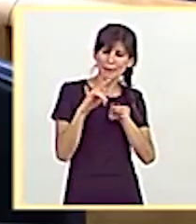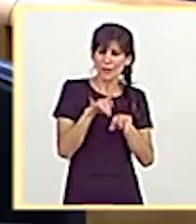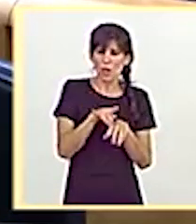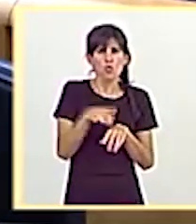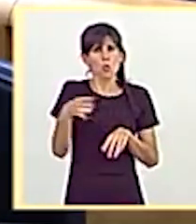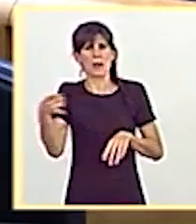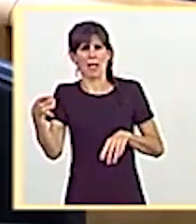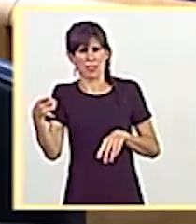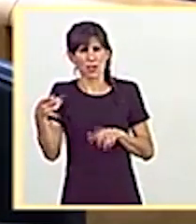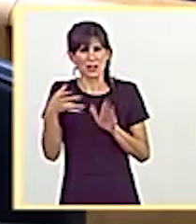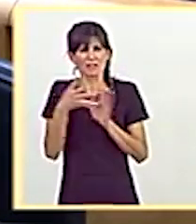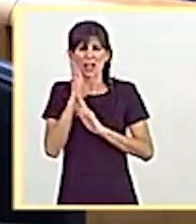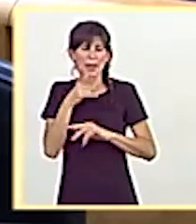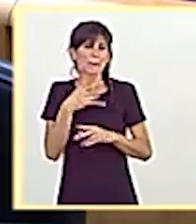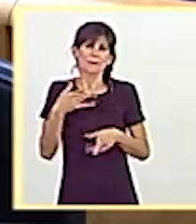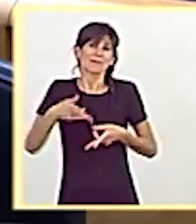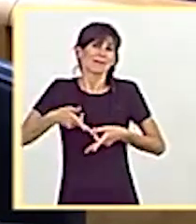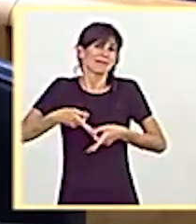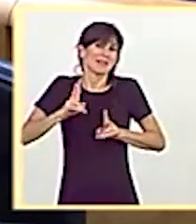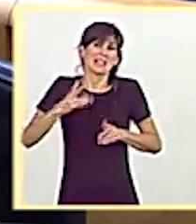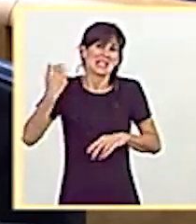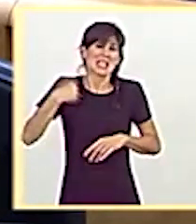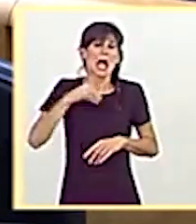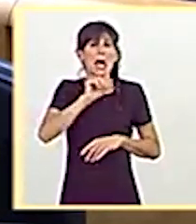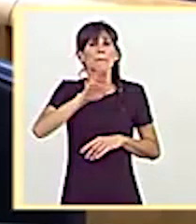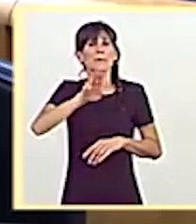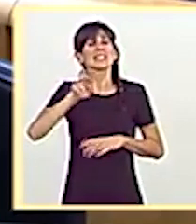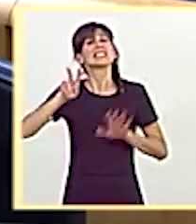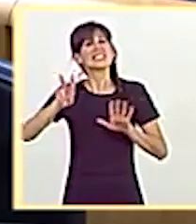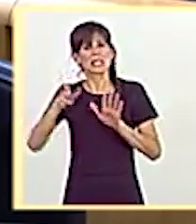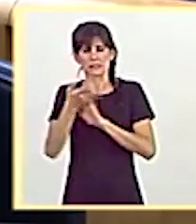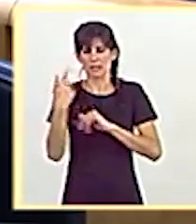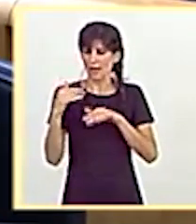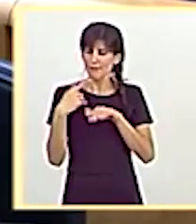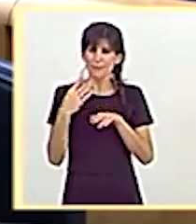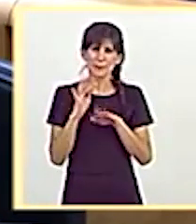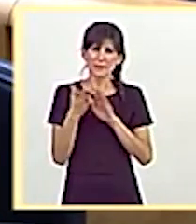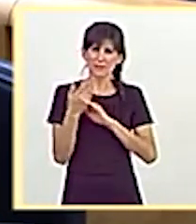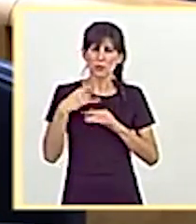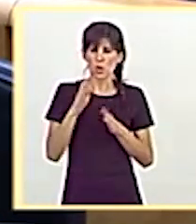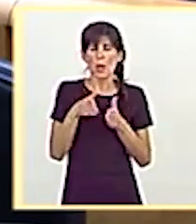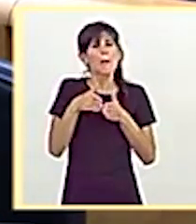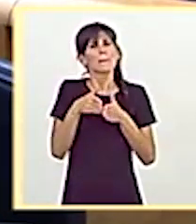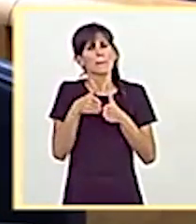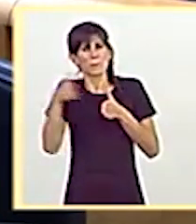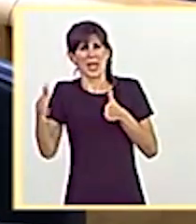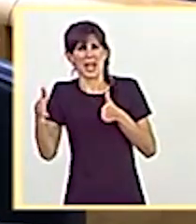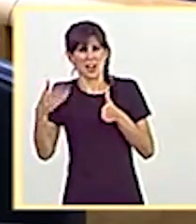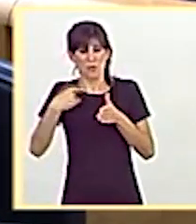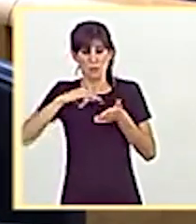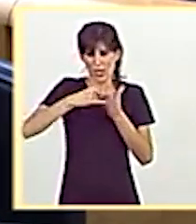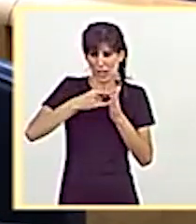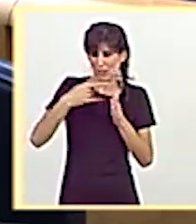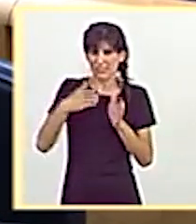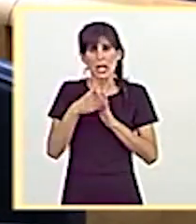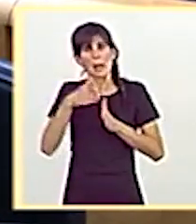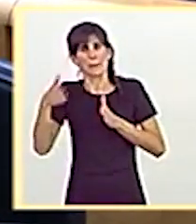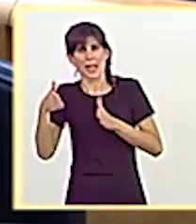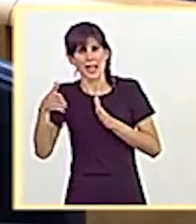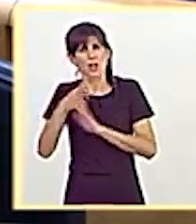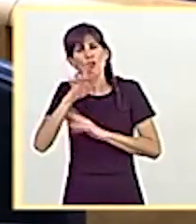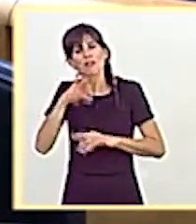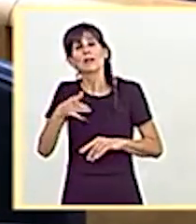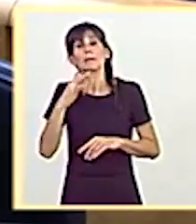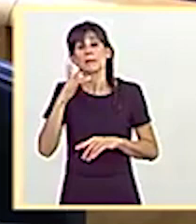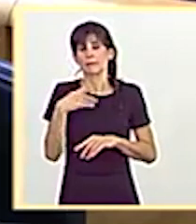decía, a la liberación de la AP7, que corre en paralelo a este proyecto del que estamos comentando. Y, al igual que ha sucedido